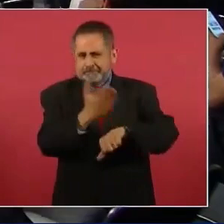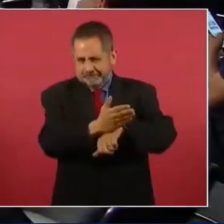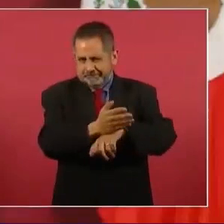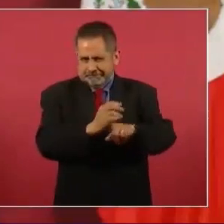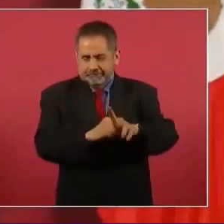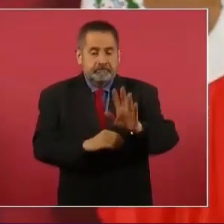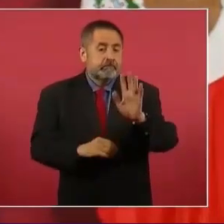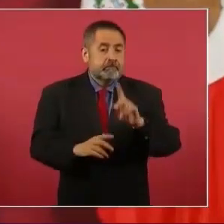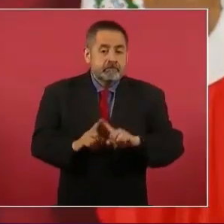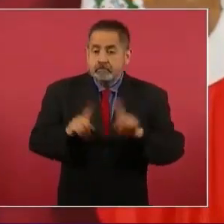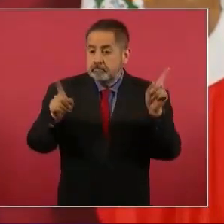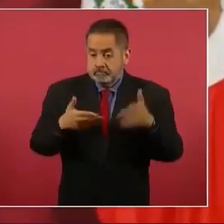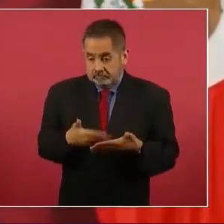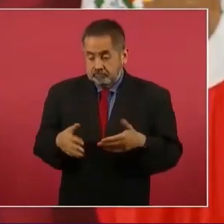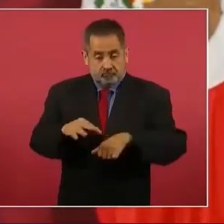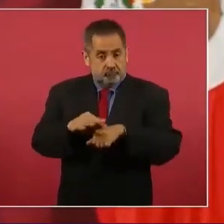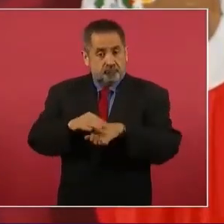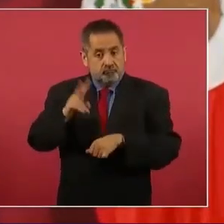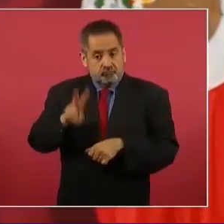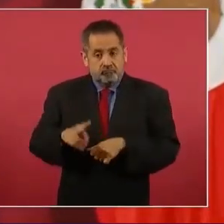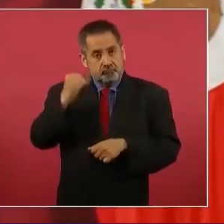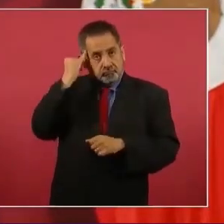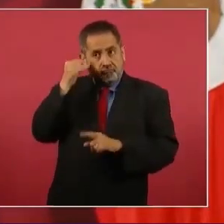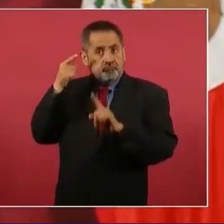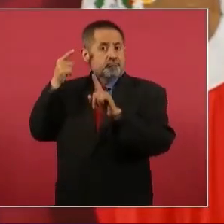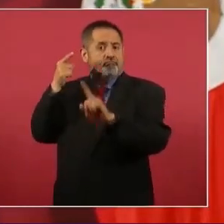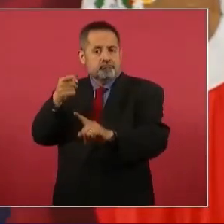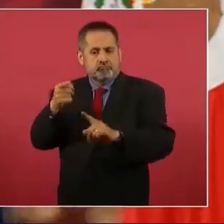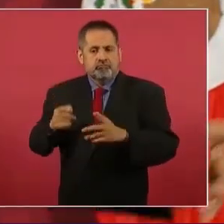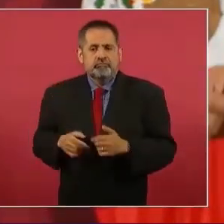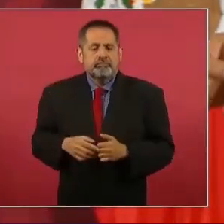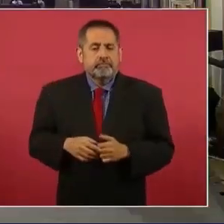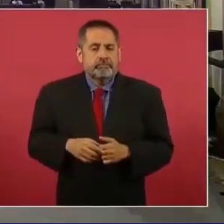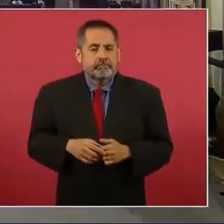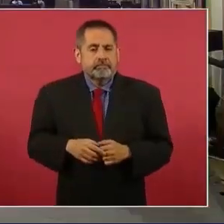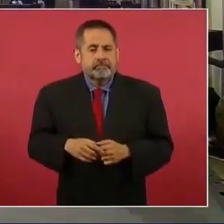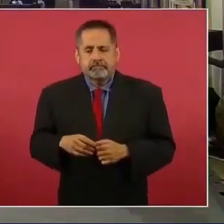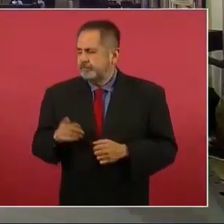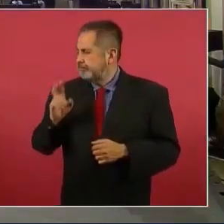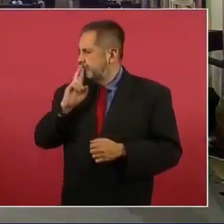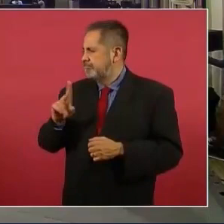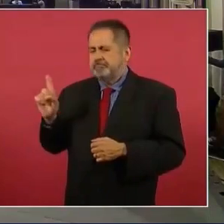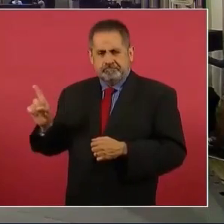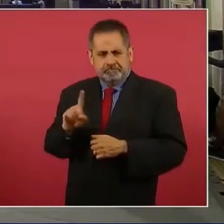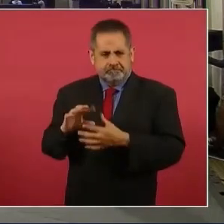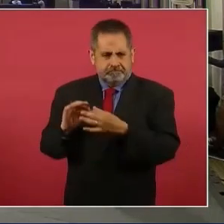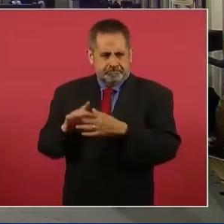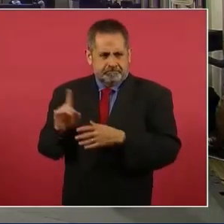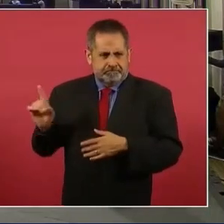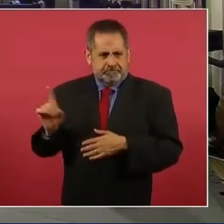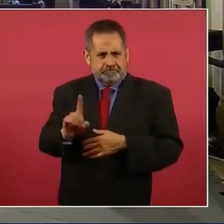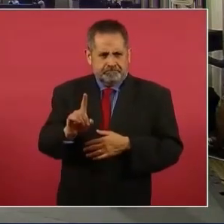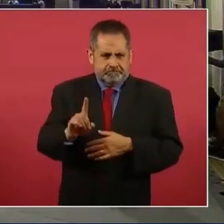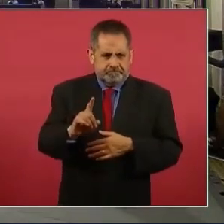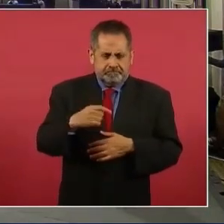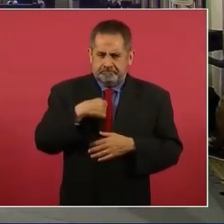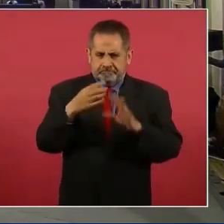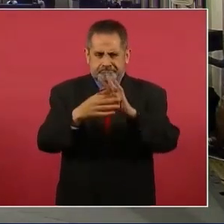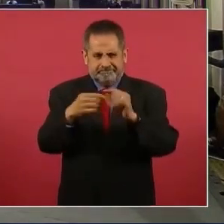pero es el propósito, pero ahora te voy a contestar ya lo